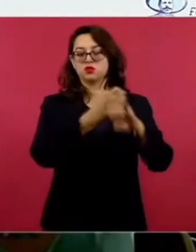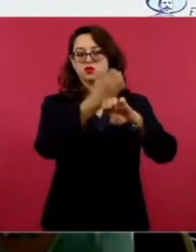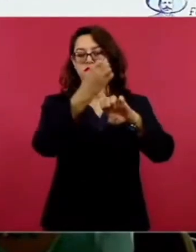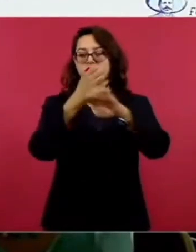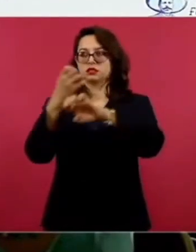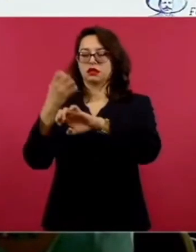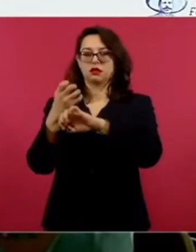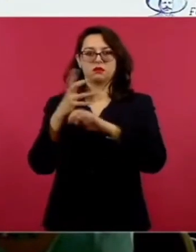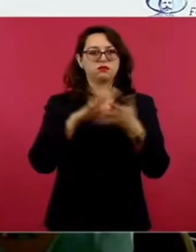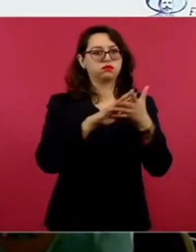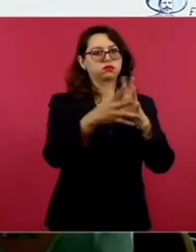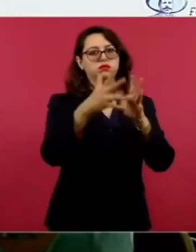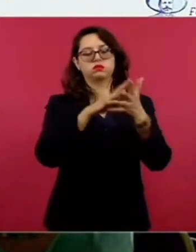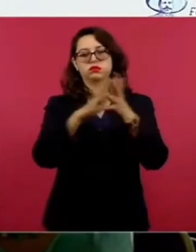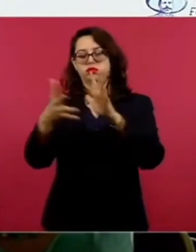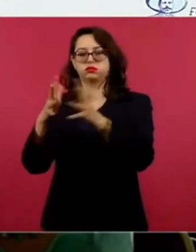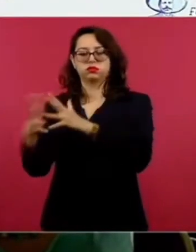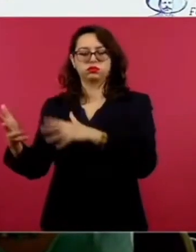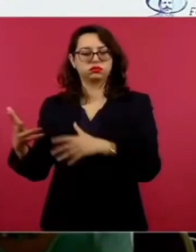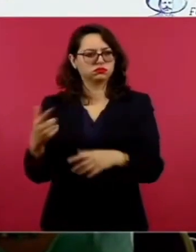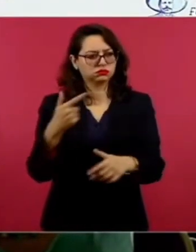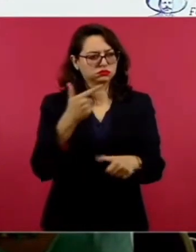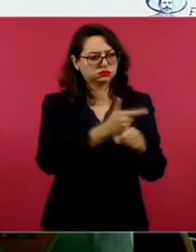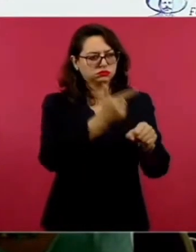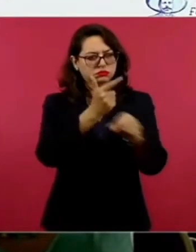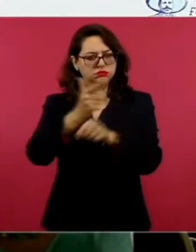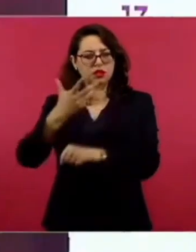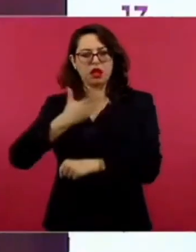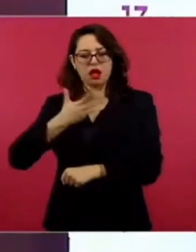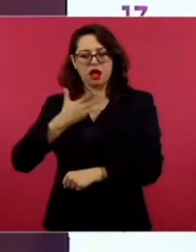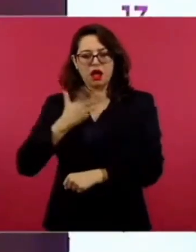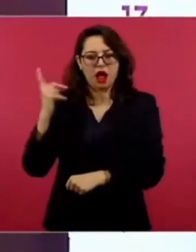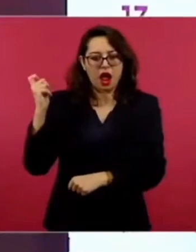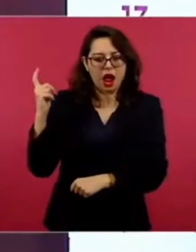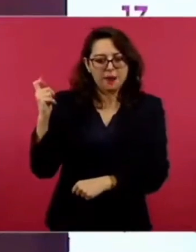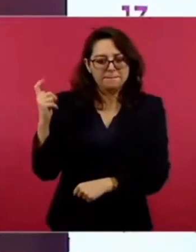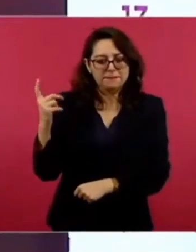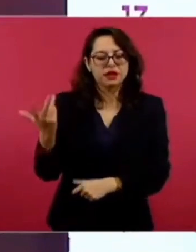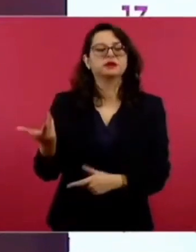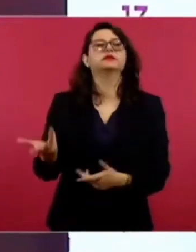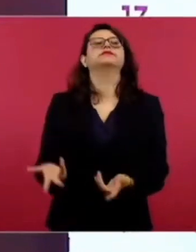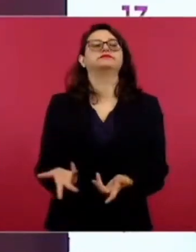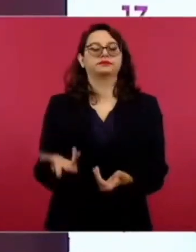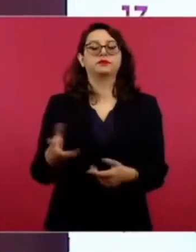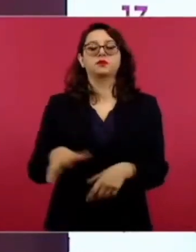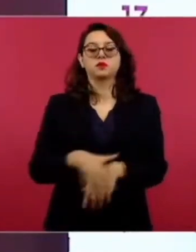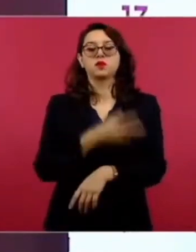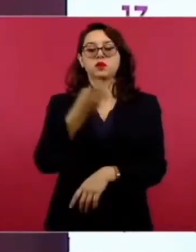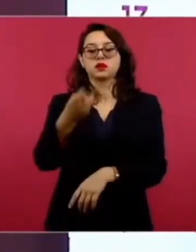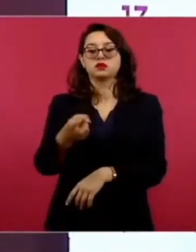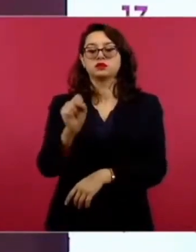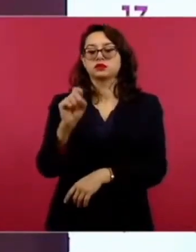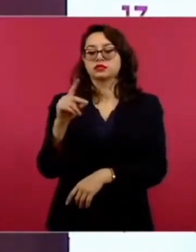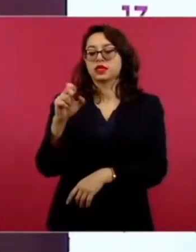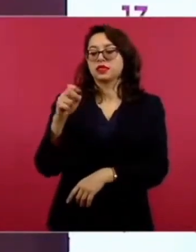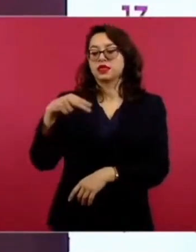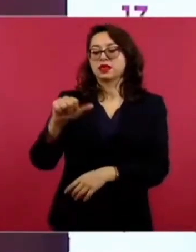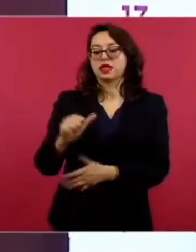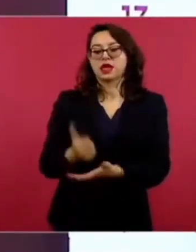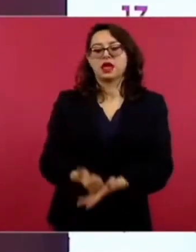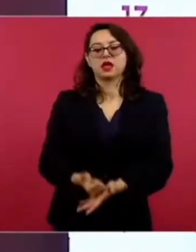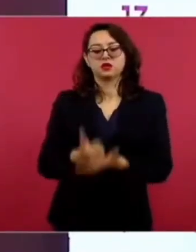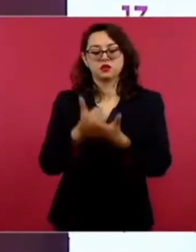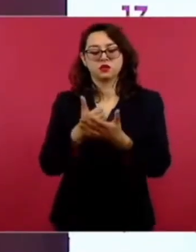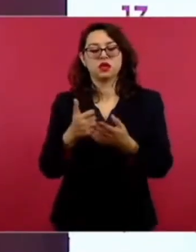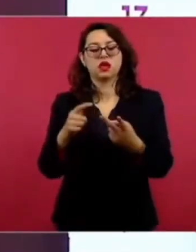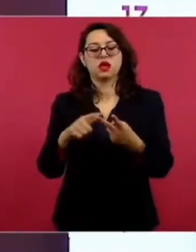de violencia. Por eso se hace en coordinación con la Secretaría de la Defensa Nacional, la